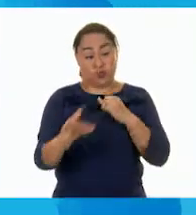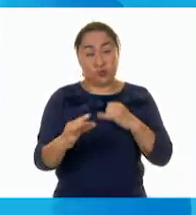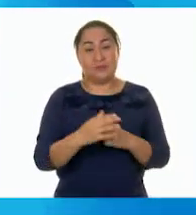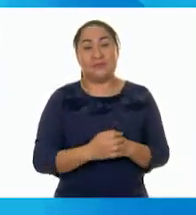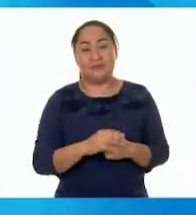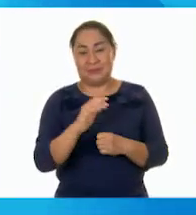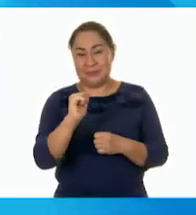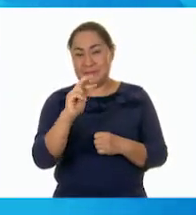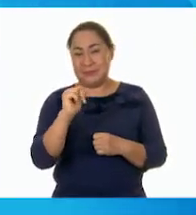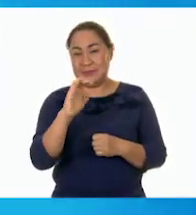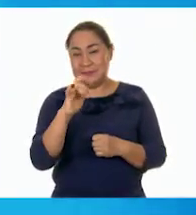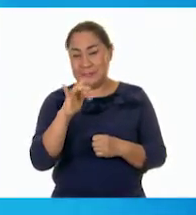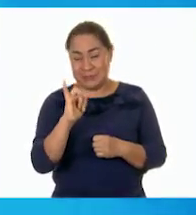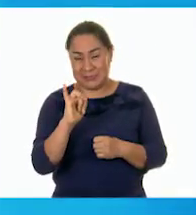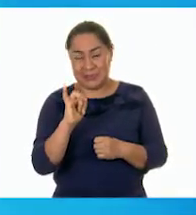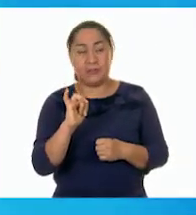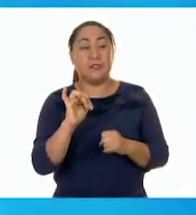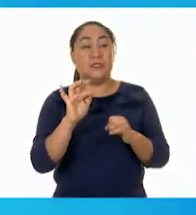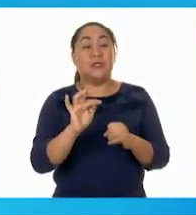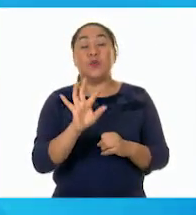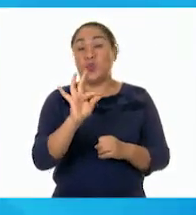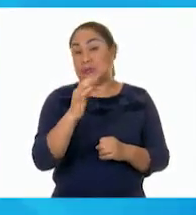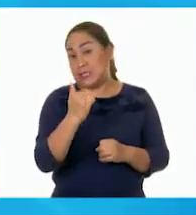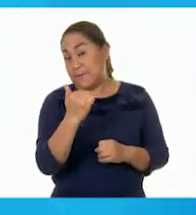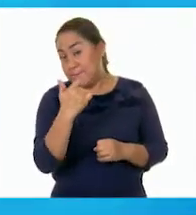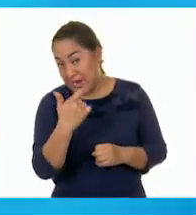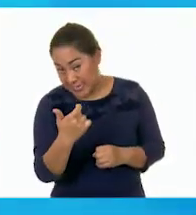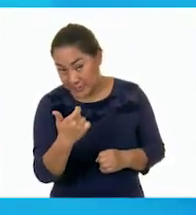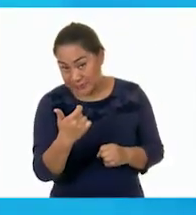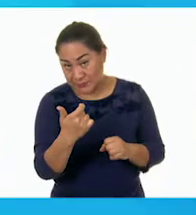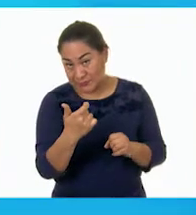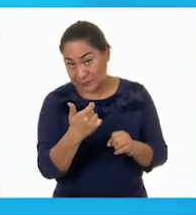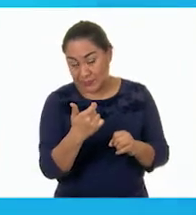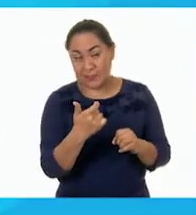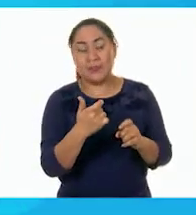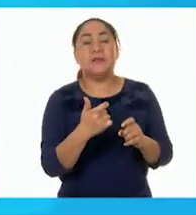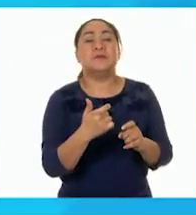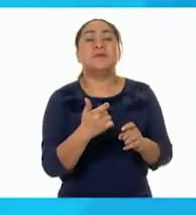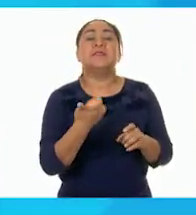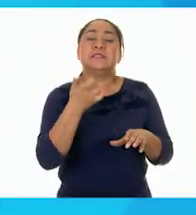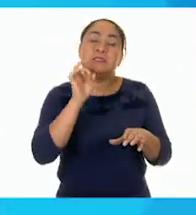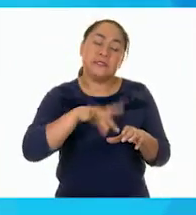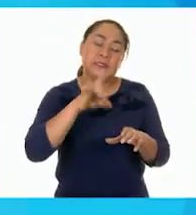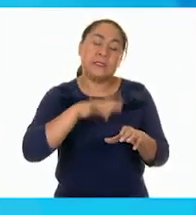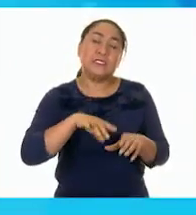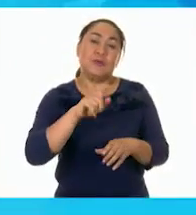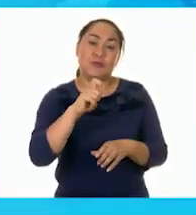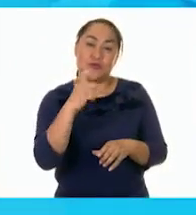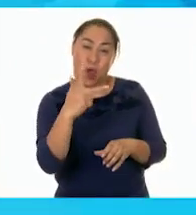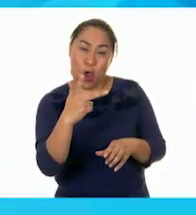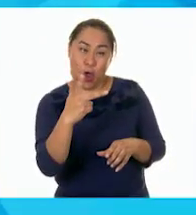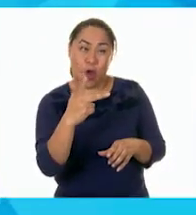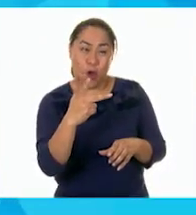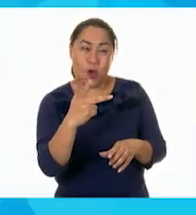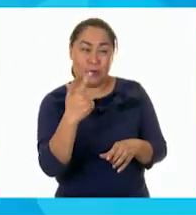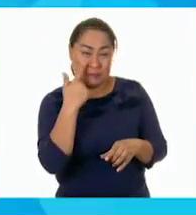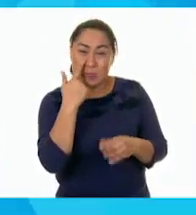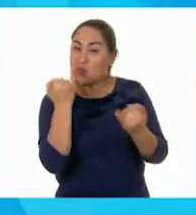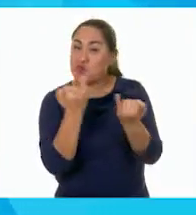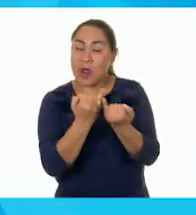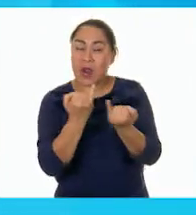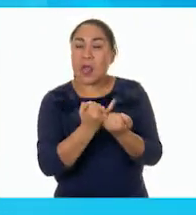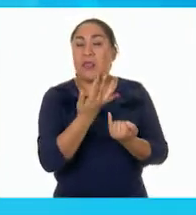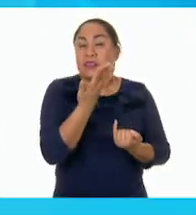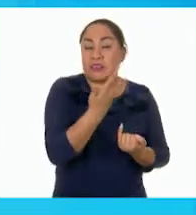que es el de Araceli, que ella tenía ahorrado 46 pesos y luego ahorró otros 28. Él también utilizó